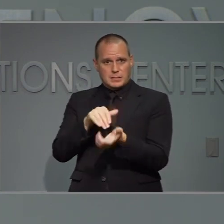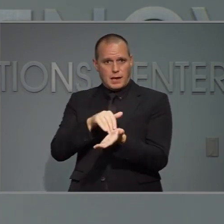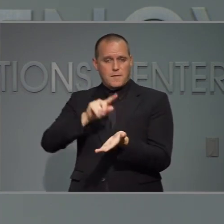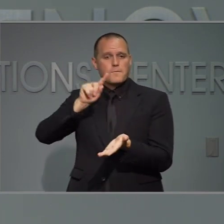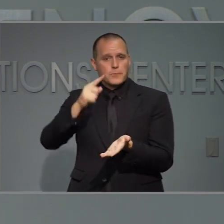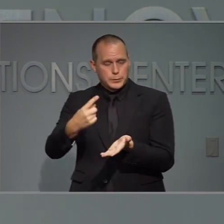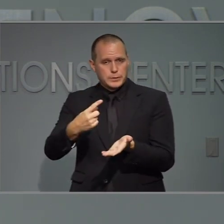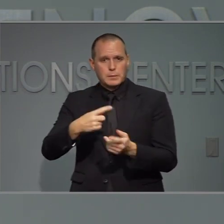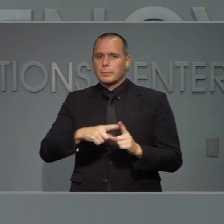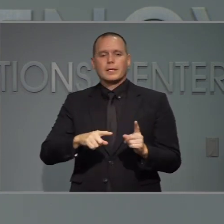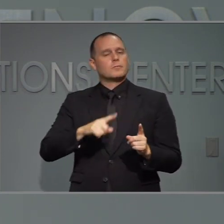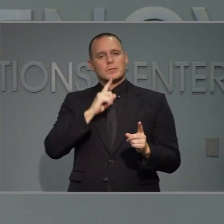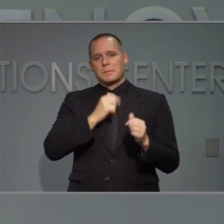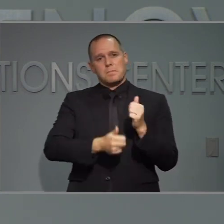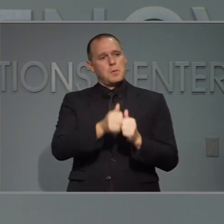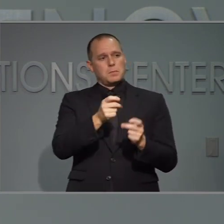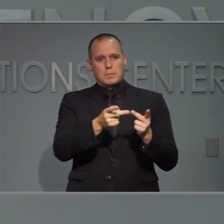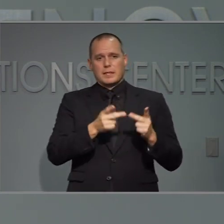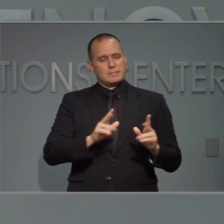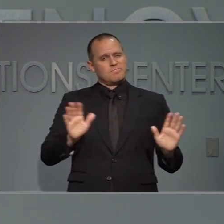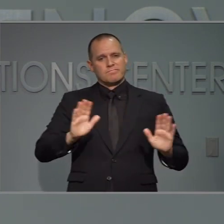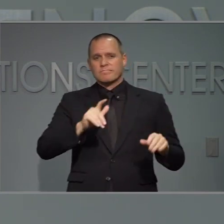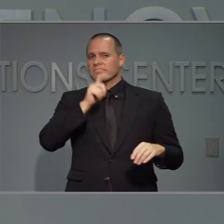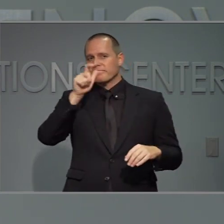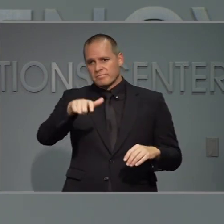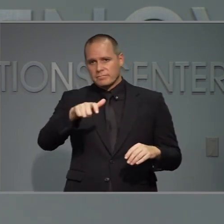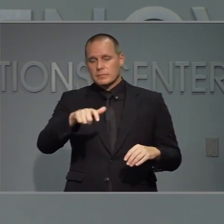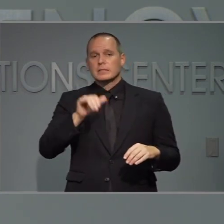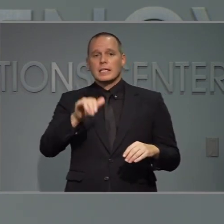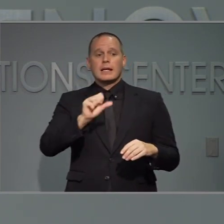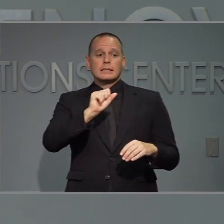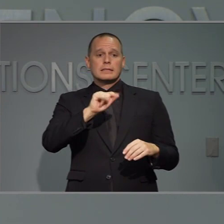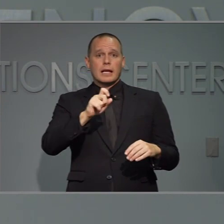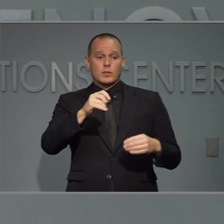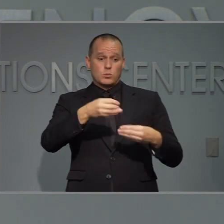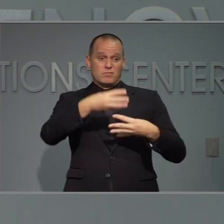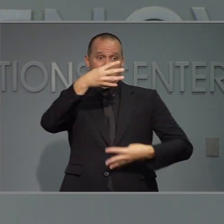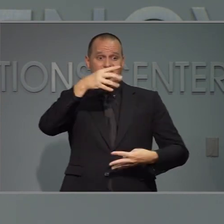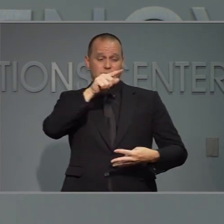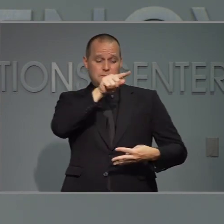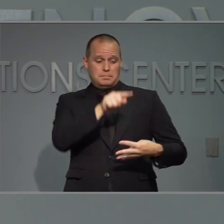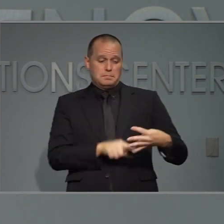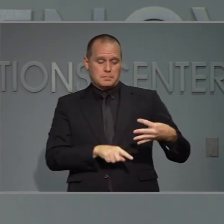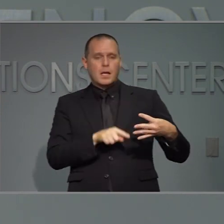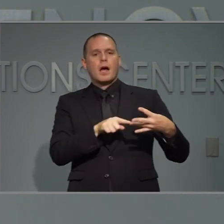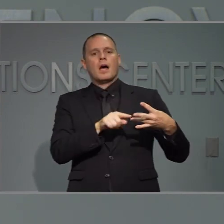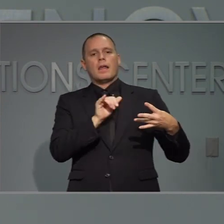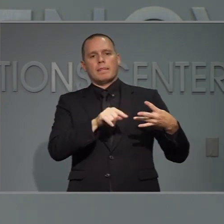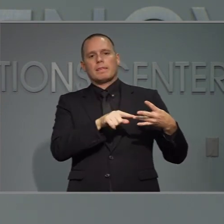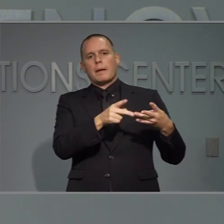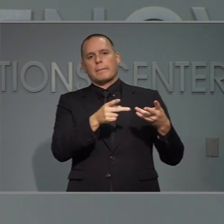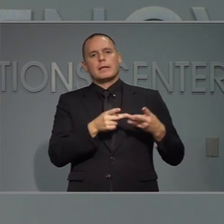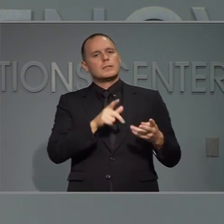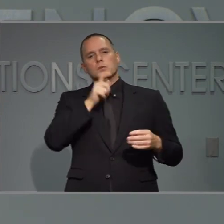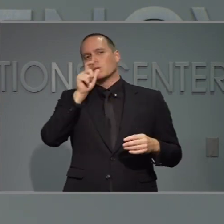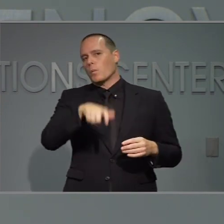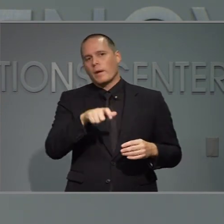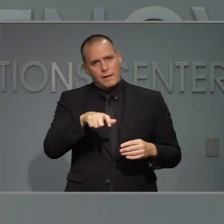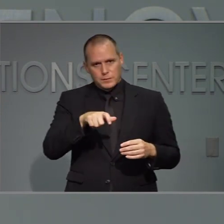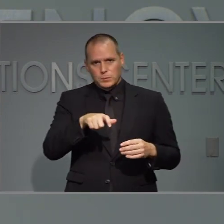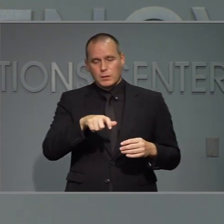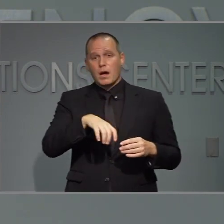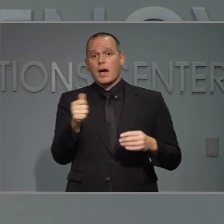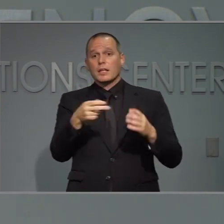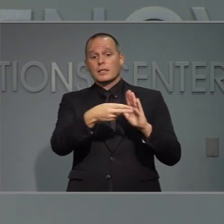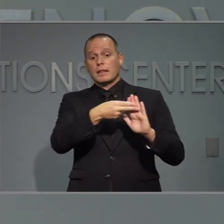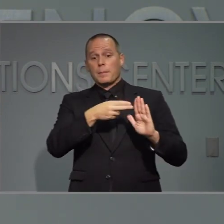primero pero eso no es en todos los lugares cuando vayas a nuestro sitio web. Podrase determinar si es necesario o no que se acuda